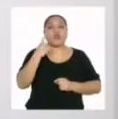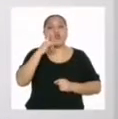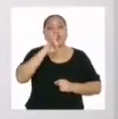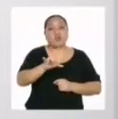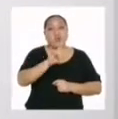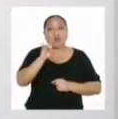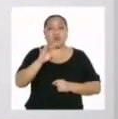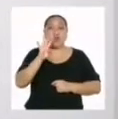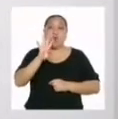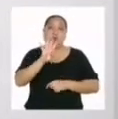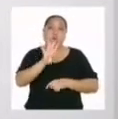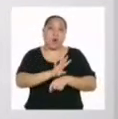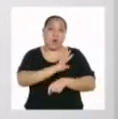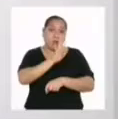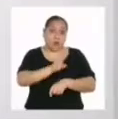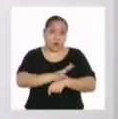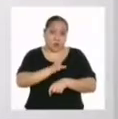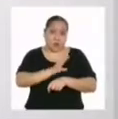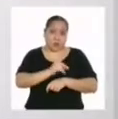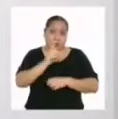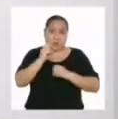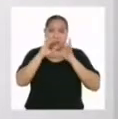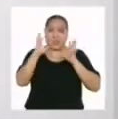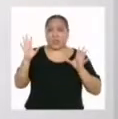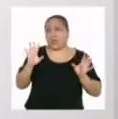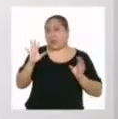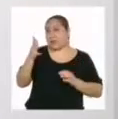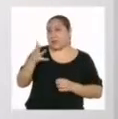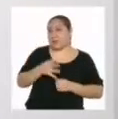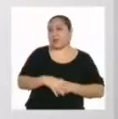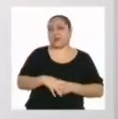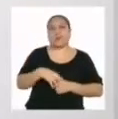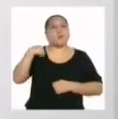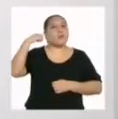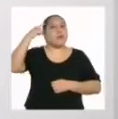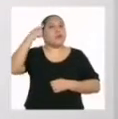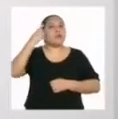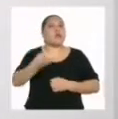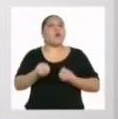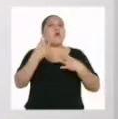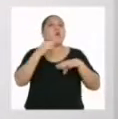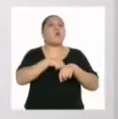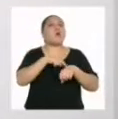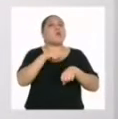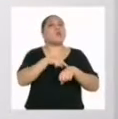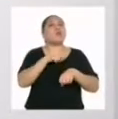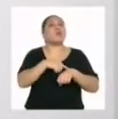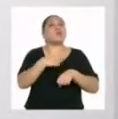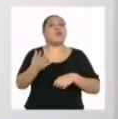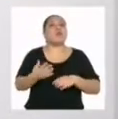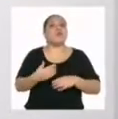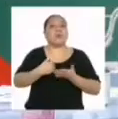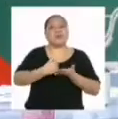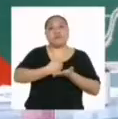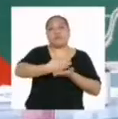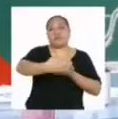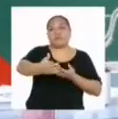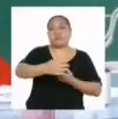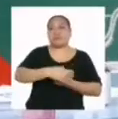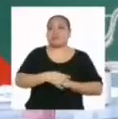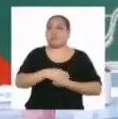la usamos 4 horas al día en promedio, calcula cuánto tiempo te puede durar.